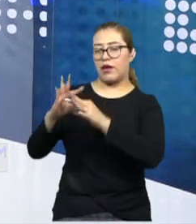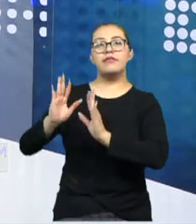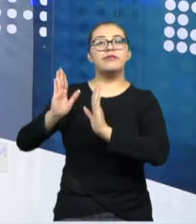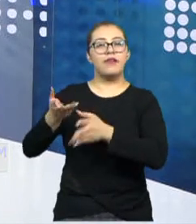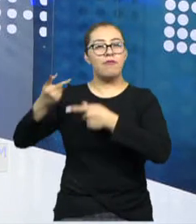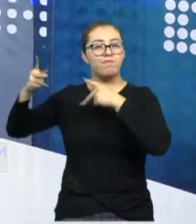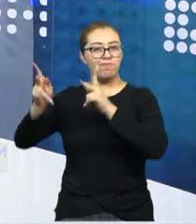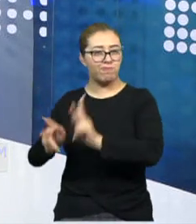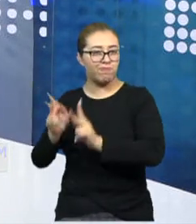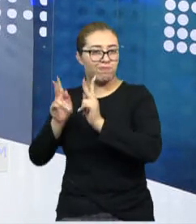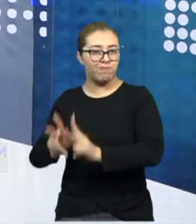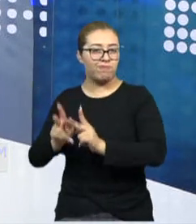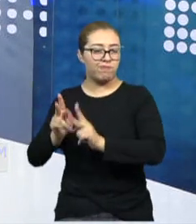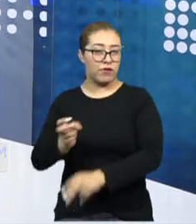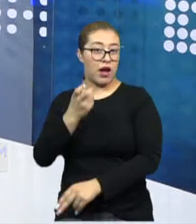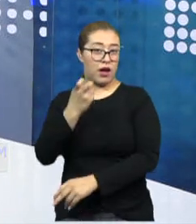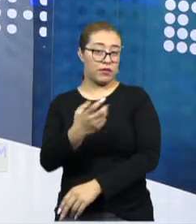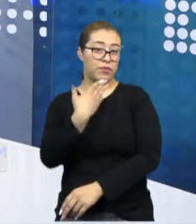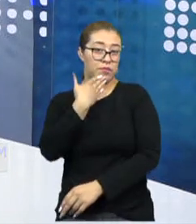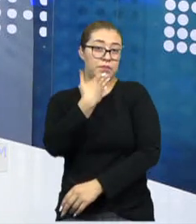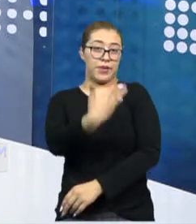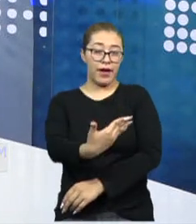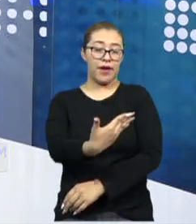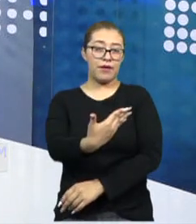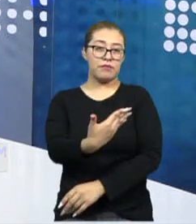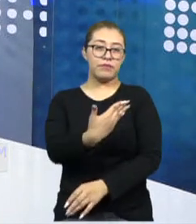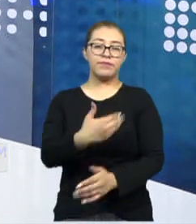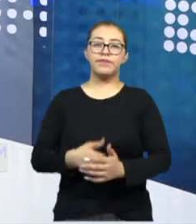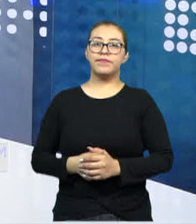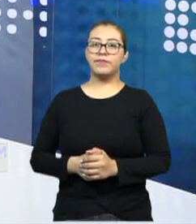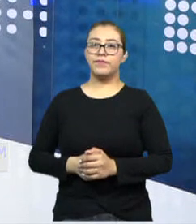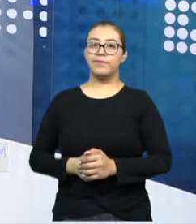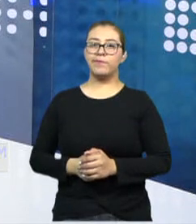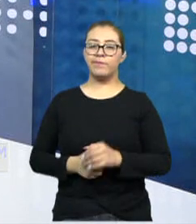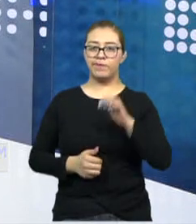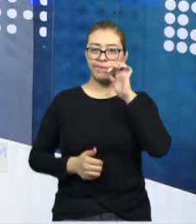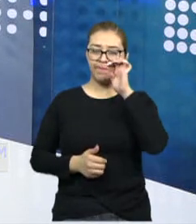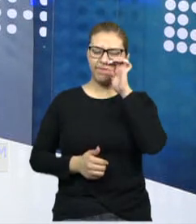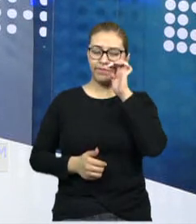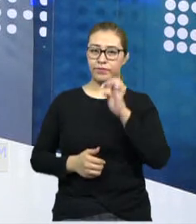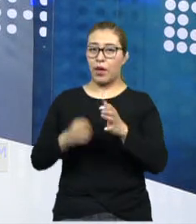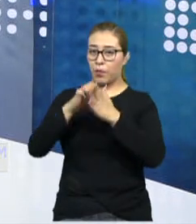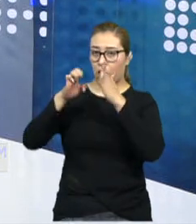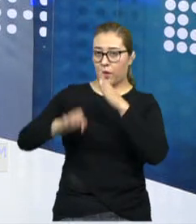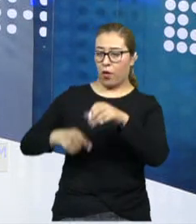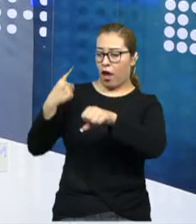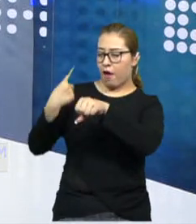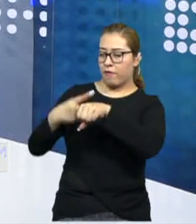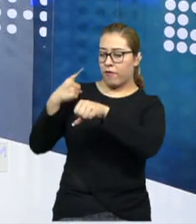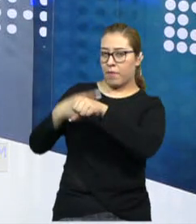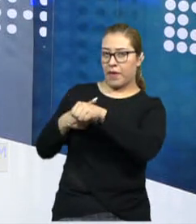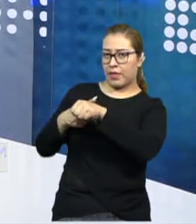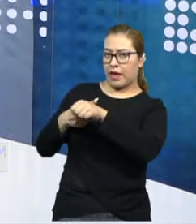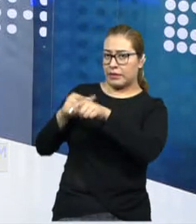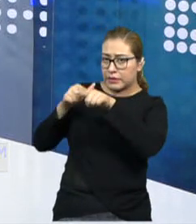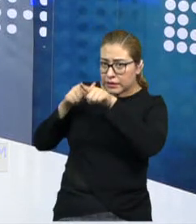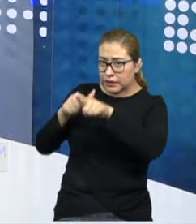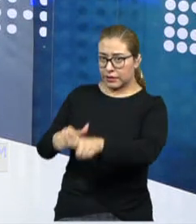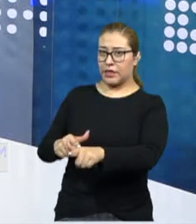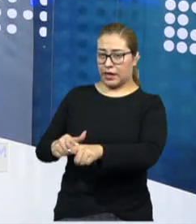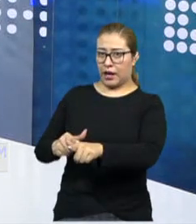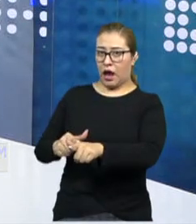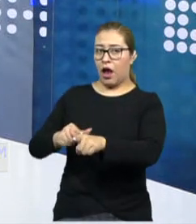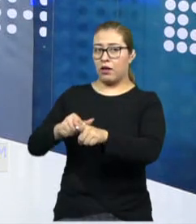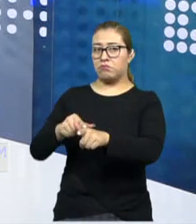platicado y es una ventaja. Es preferible que la enfermedad continúe o que permanezca